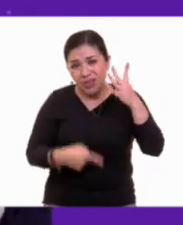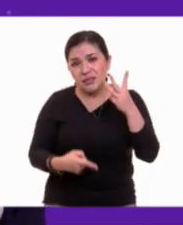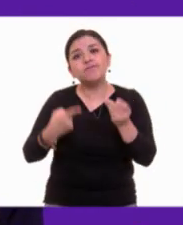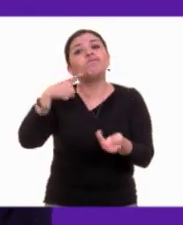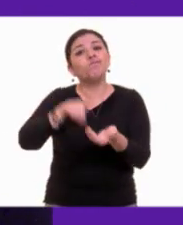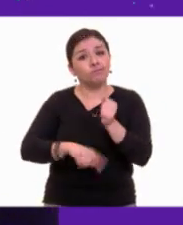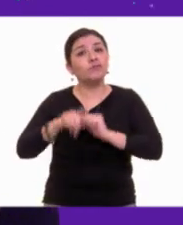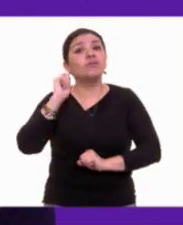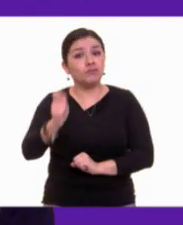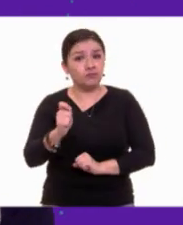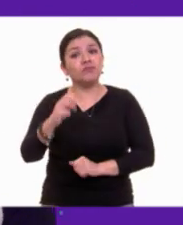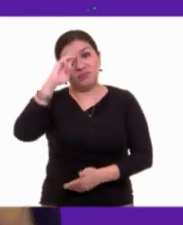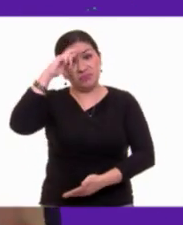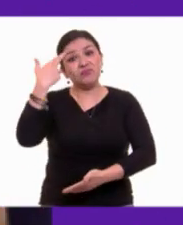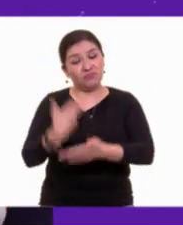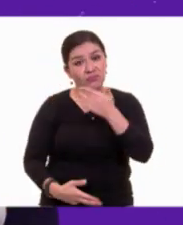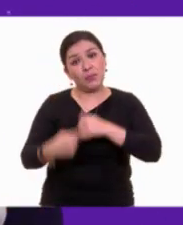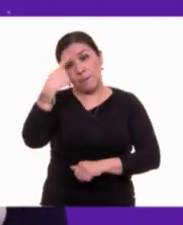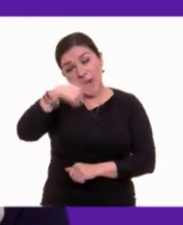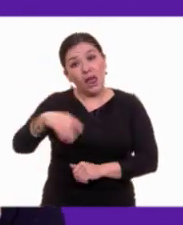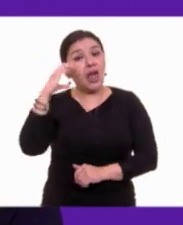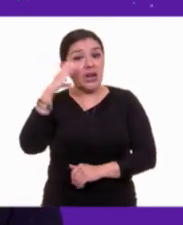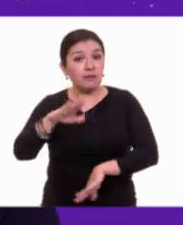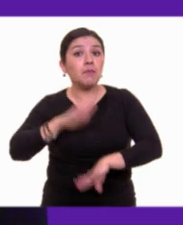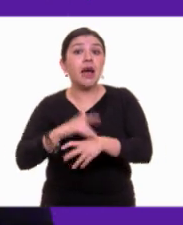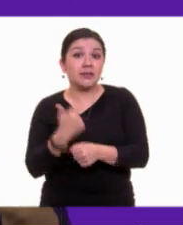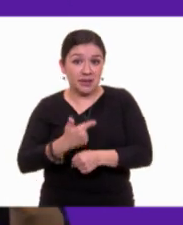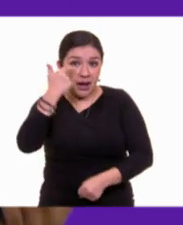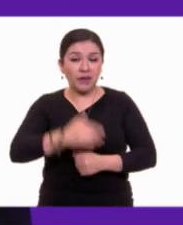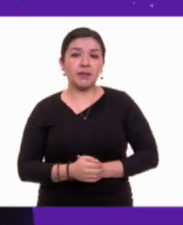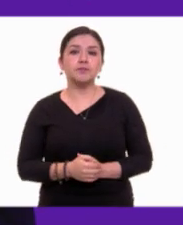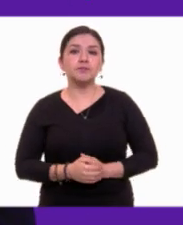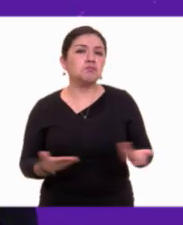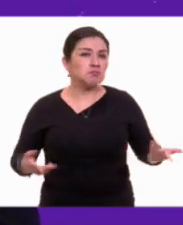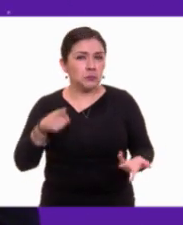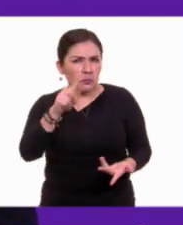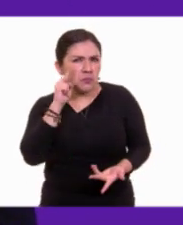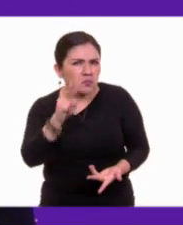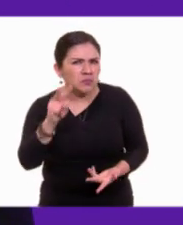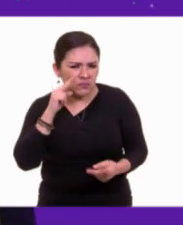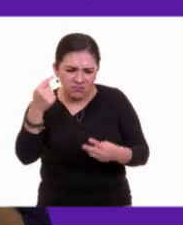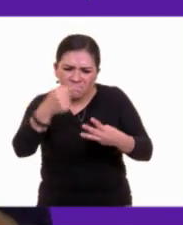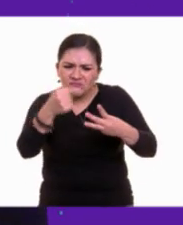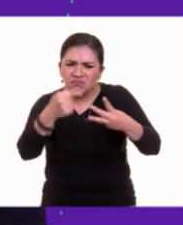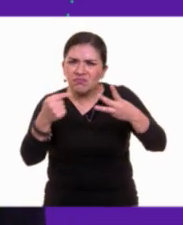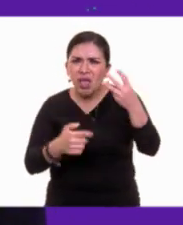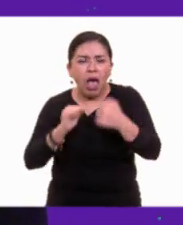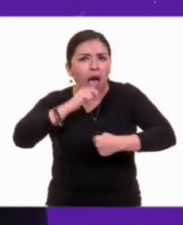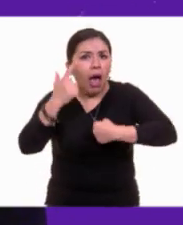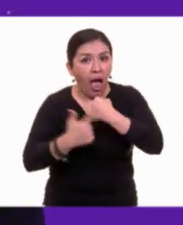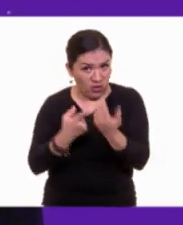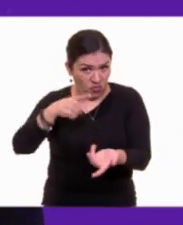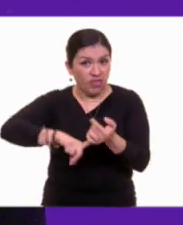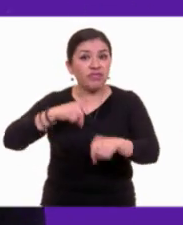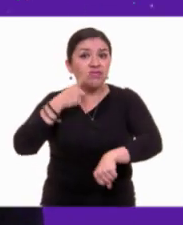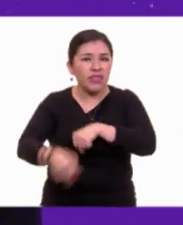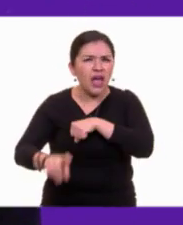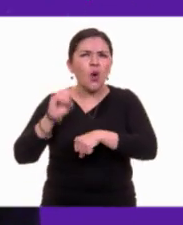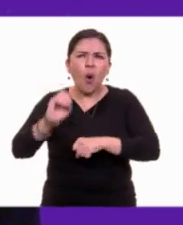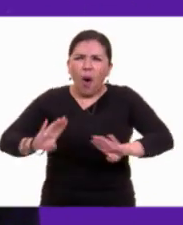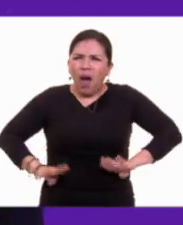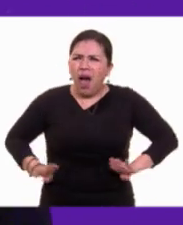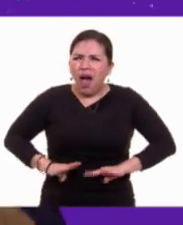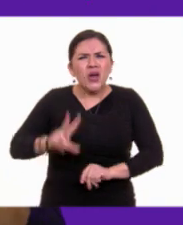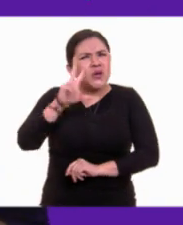constituyen faltas y ciberdelitos de suma gravedad. Si te encuentras con alguna de estas prácticas dañinas o conductas